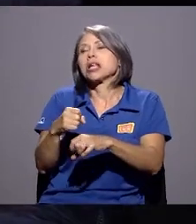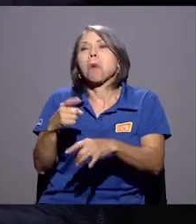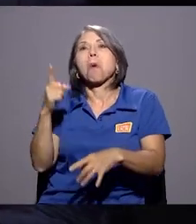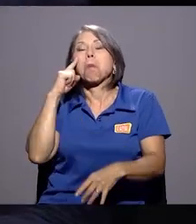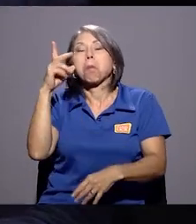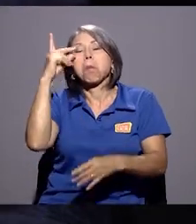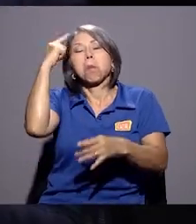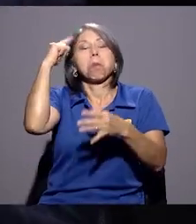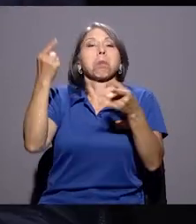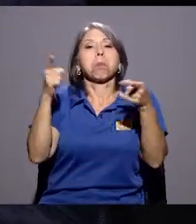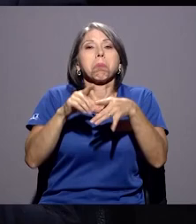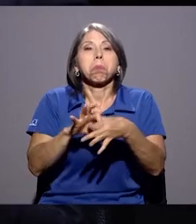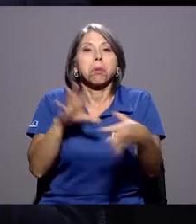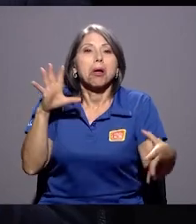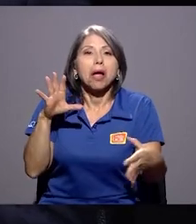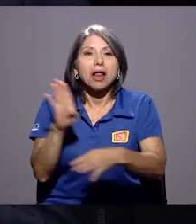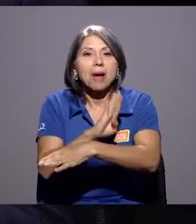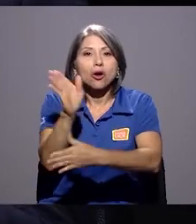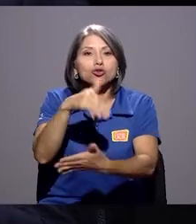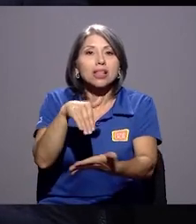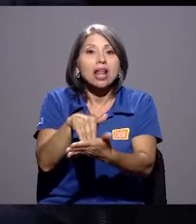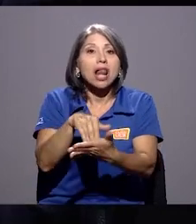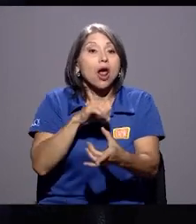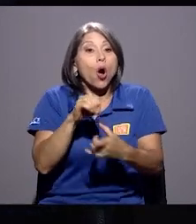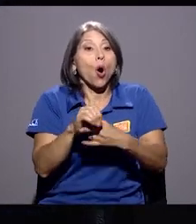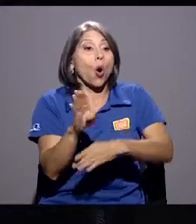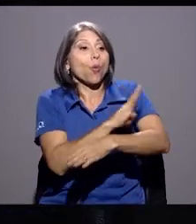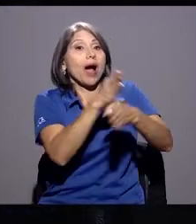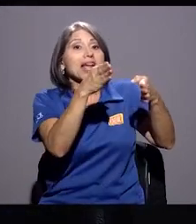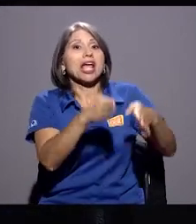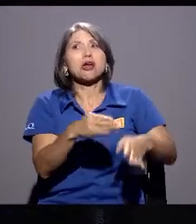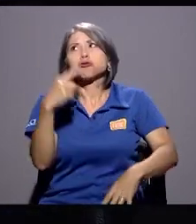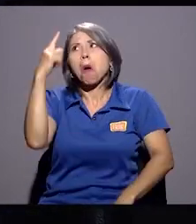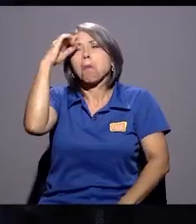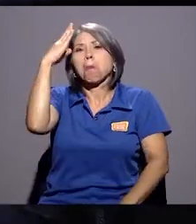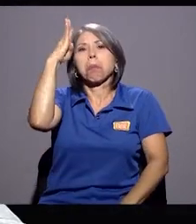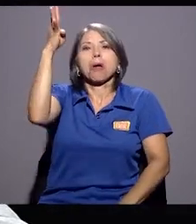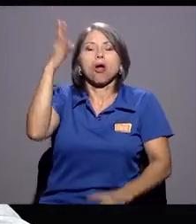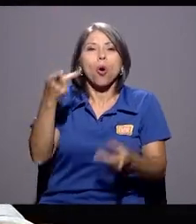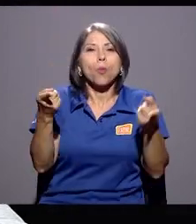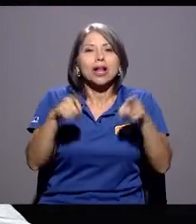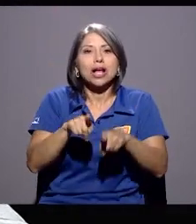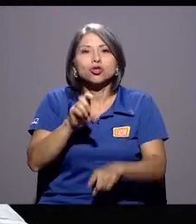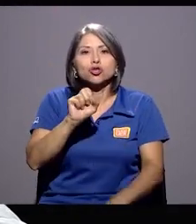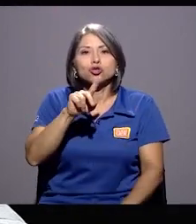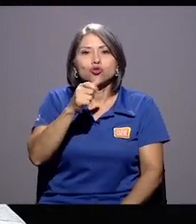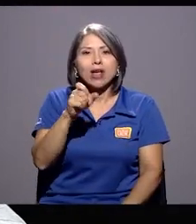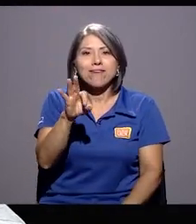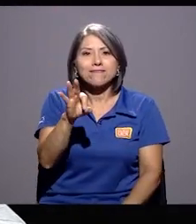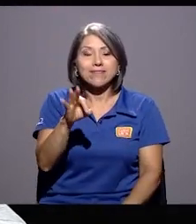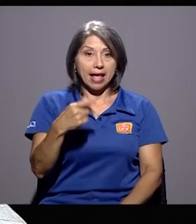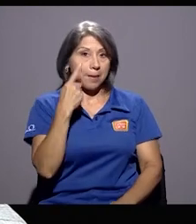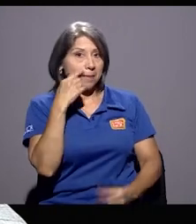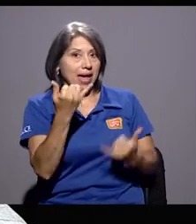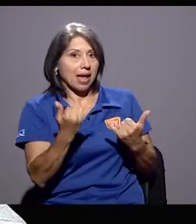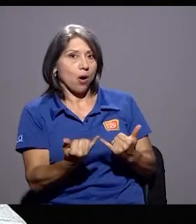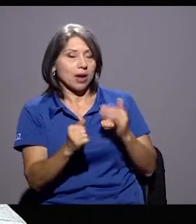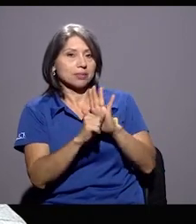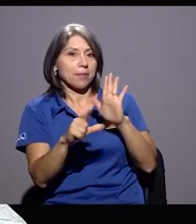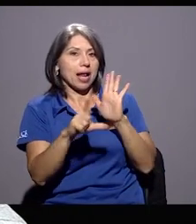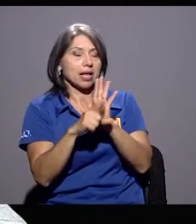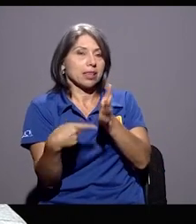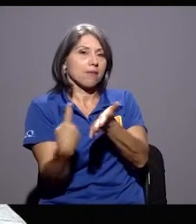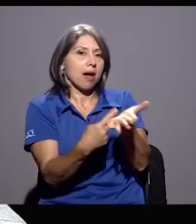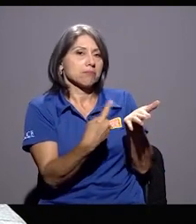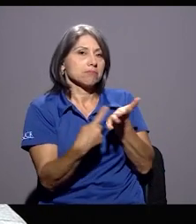criterio integrado de los banqueros, como en el caso de la SUGEF. Vea que esto está en discusión en la Asamblea Legislativa y parece